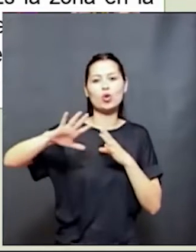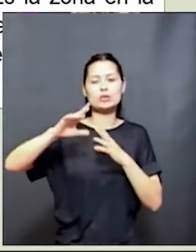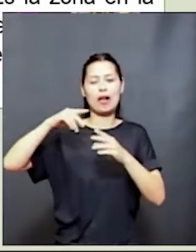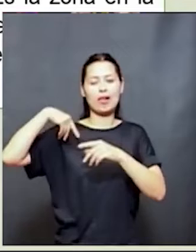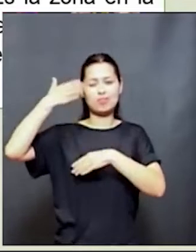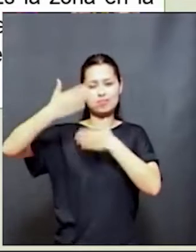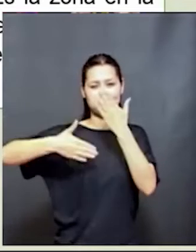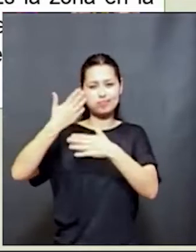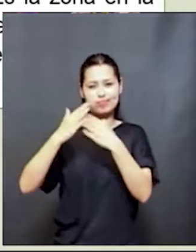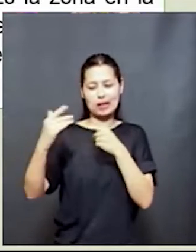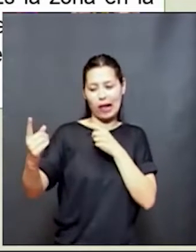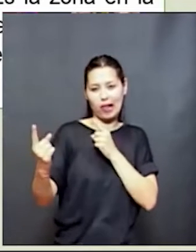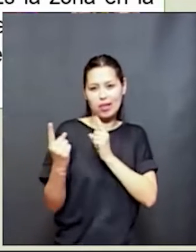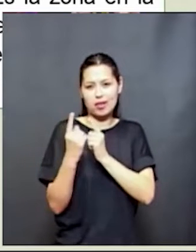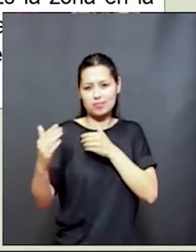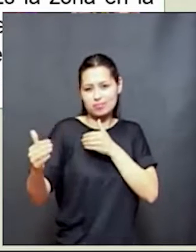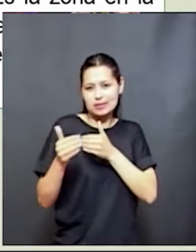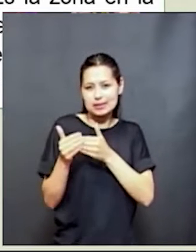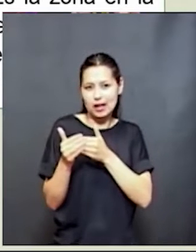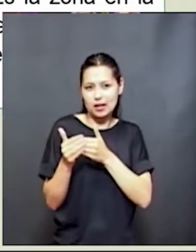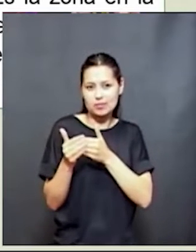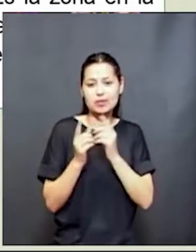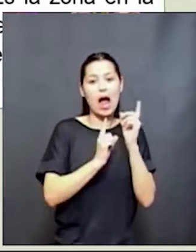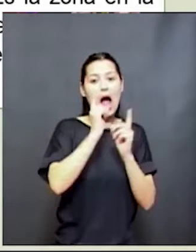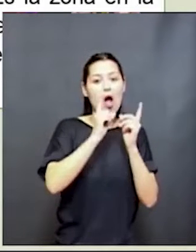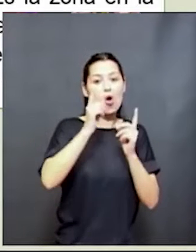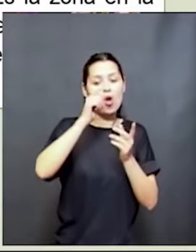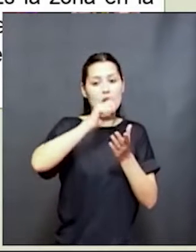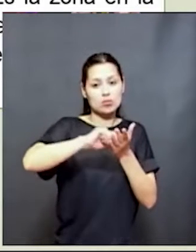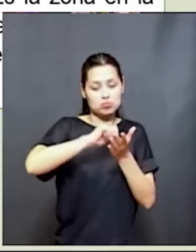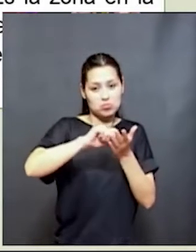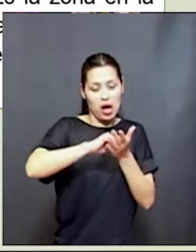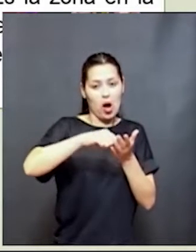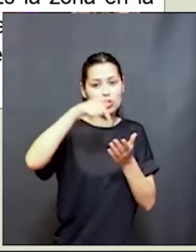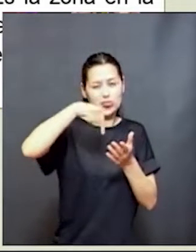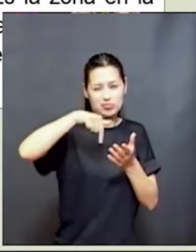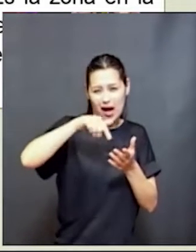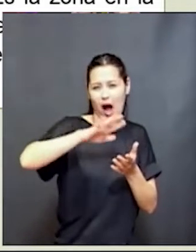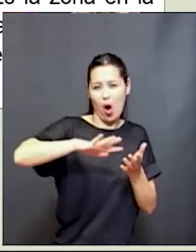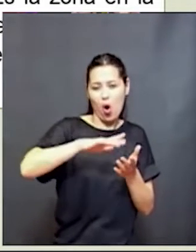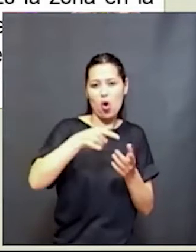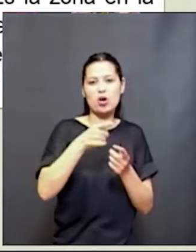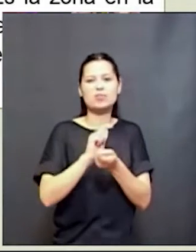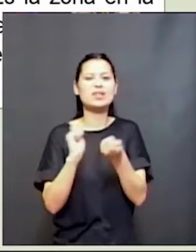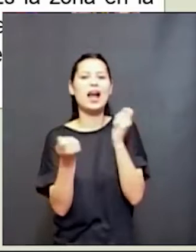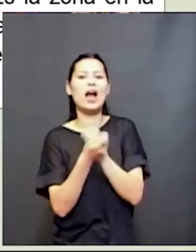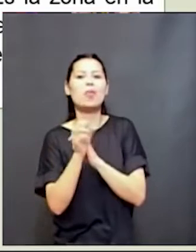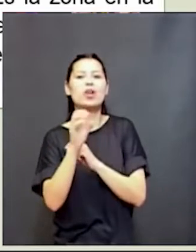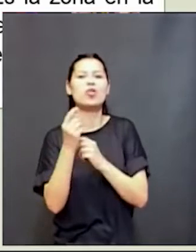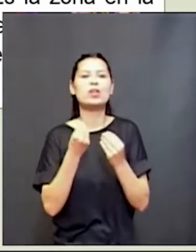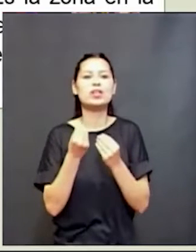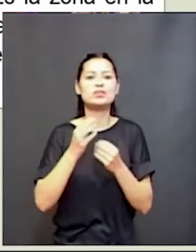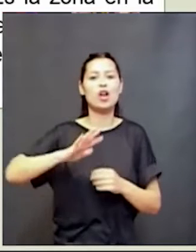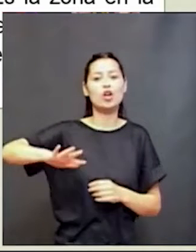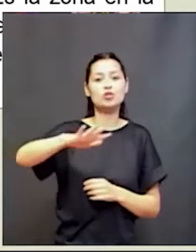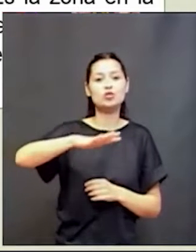autores contemporáneos que modificaron el nombre y en vez de llamarse zona de desarrollo próximo lo llaman la zona del aprendizaje. Esta